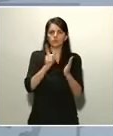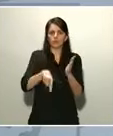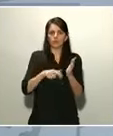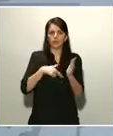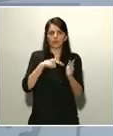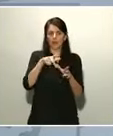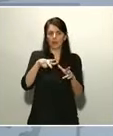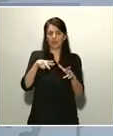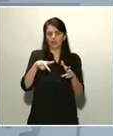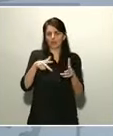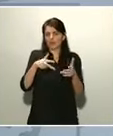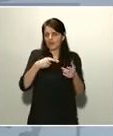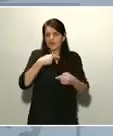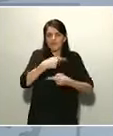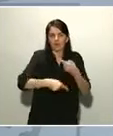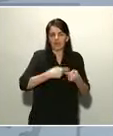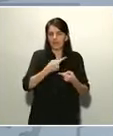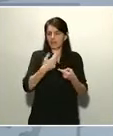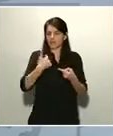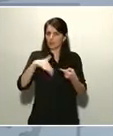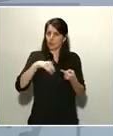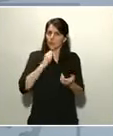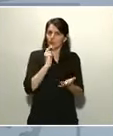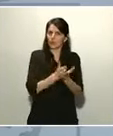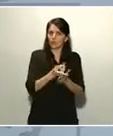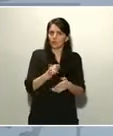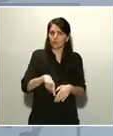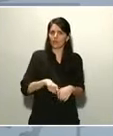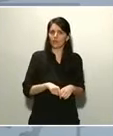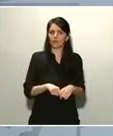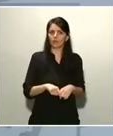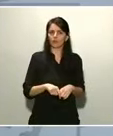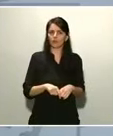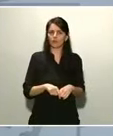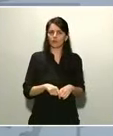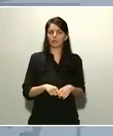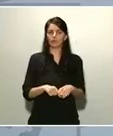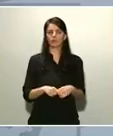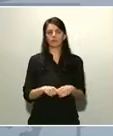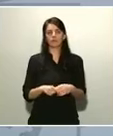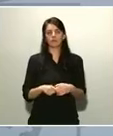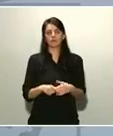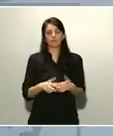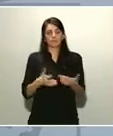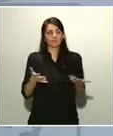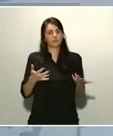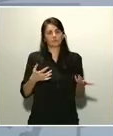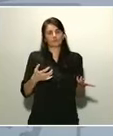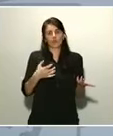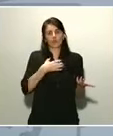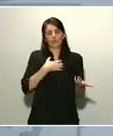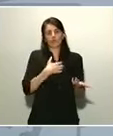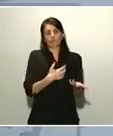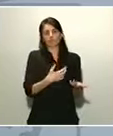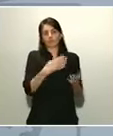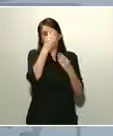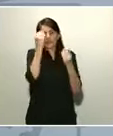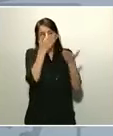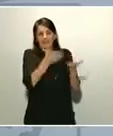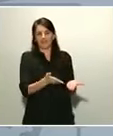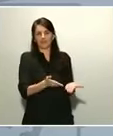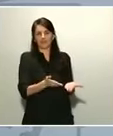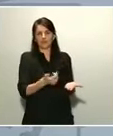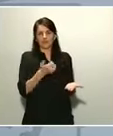familia en su hogar, que lógicamente creo que no podemos menospreciar. Y que si nos comparamos con el resto de países